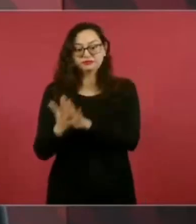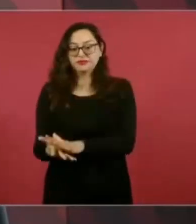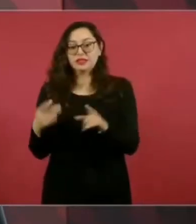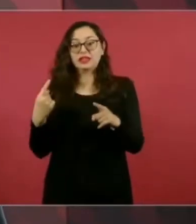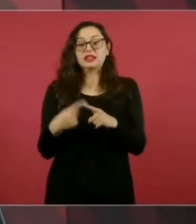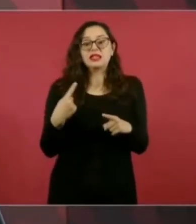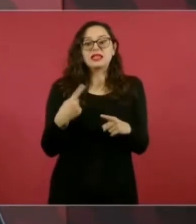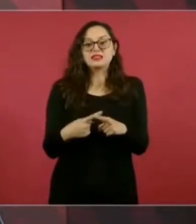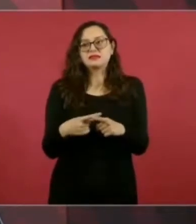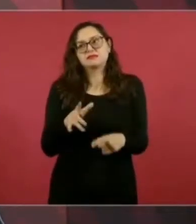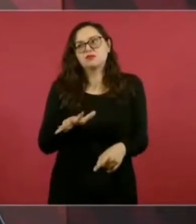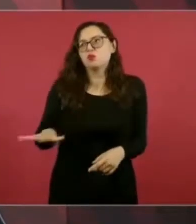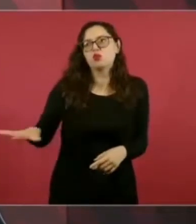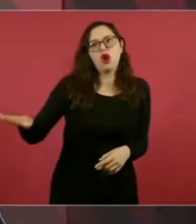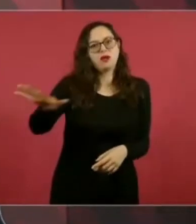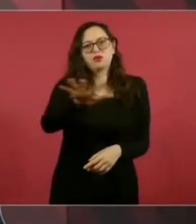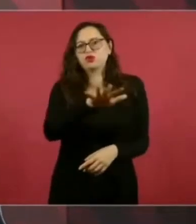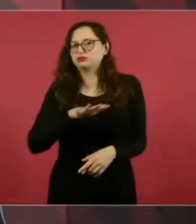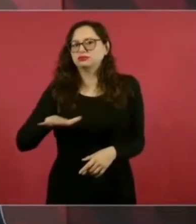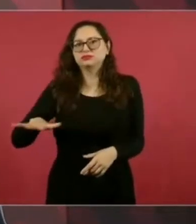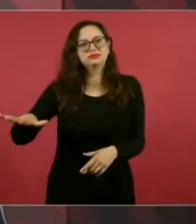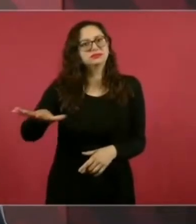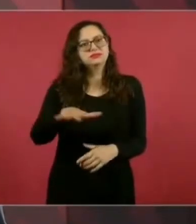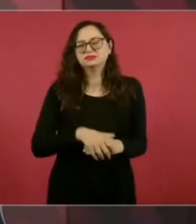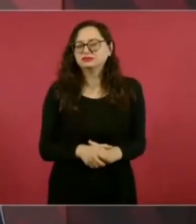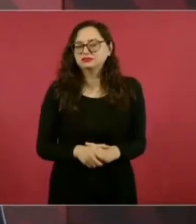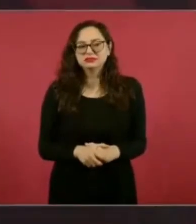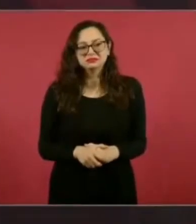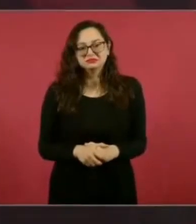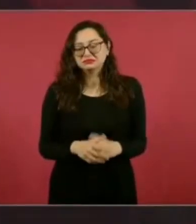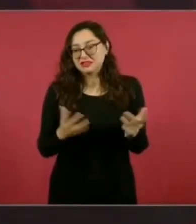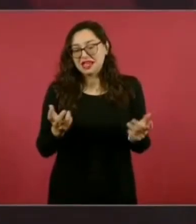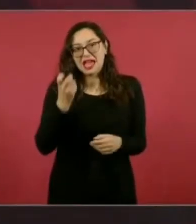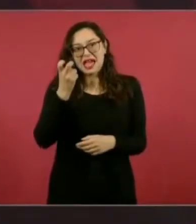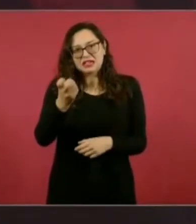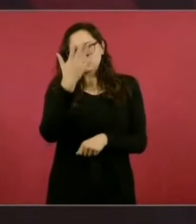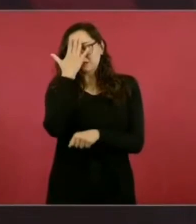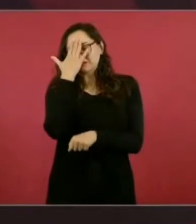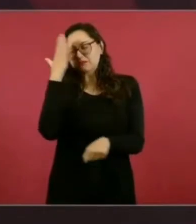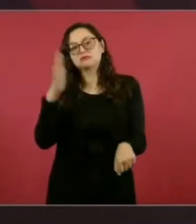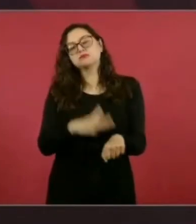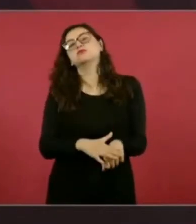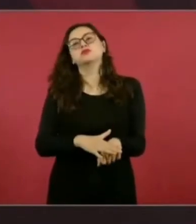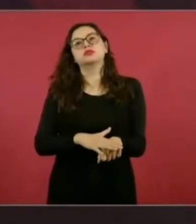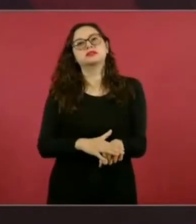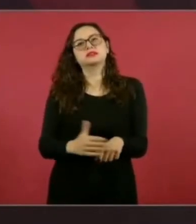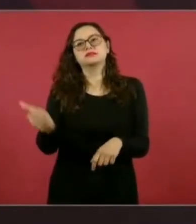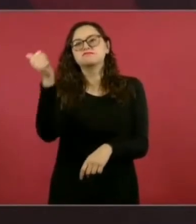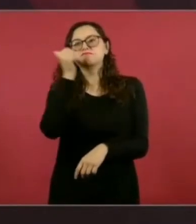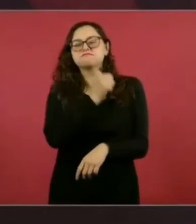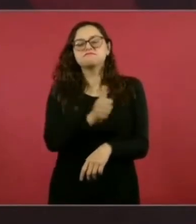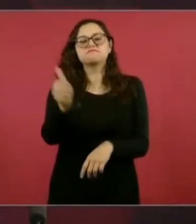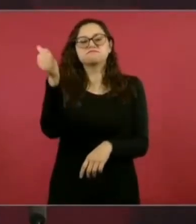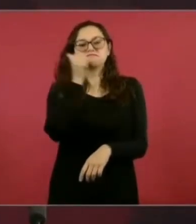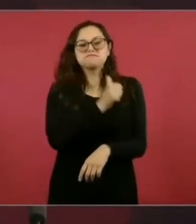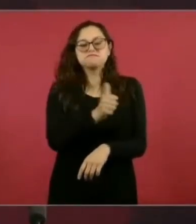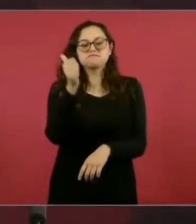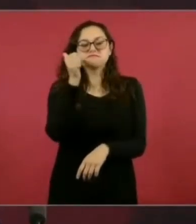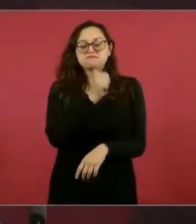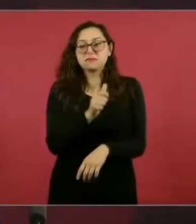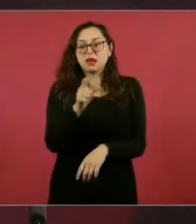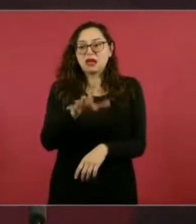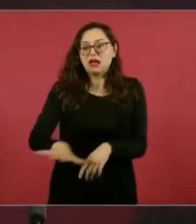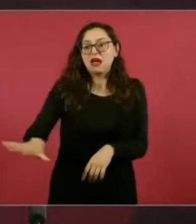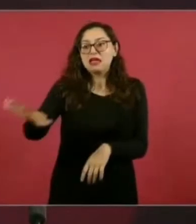motor del cambio es el pueblo, eso no se debe olvidar nunca. Sólo el pueblo